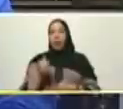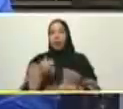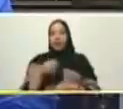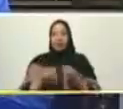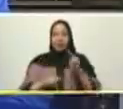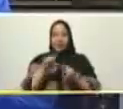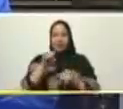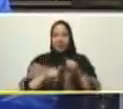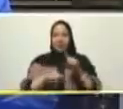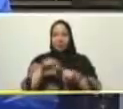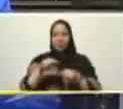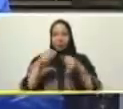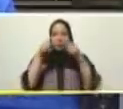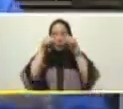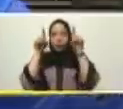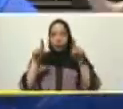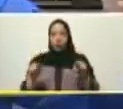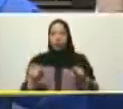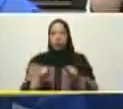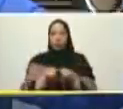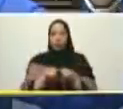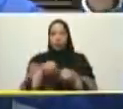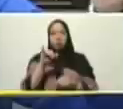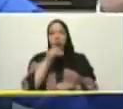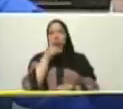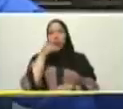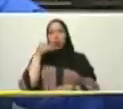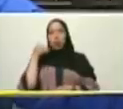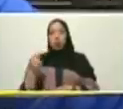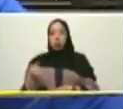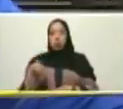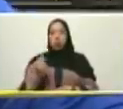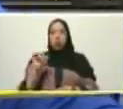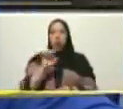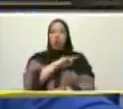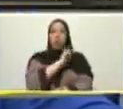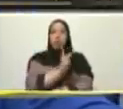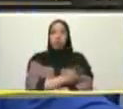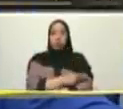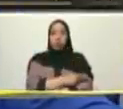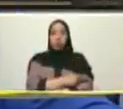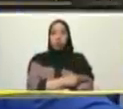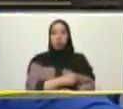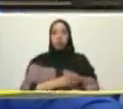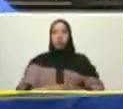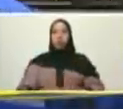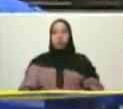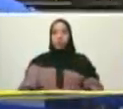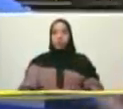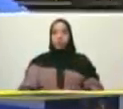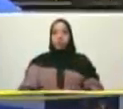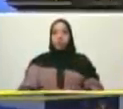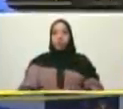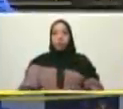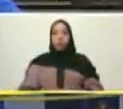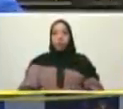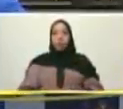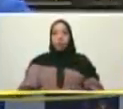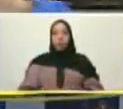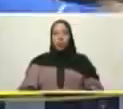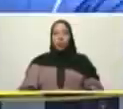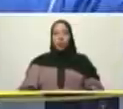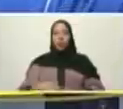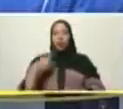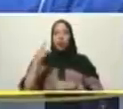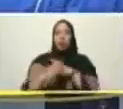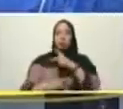en muchos casos en muchos urbanismos tengan paredes fuertes creadas de Petro Casa ¿aumentamos entonces la